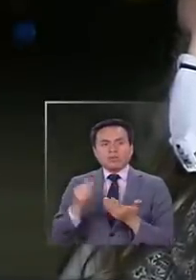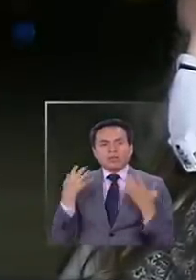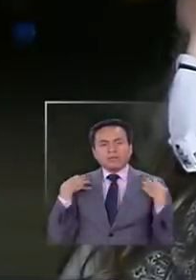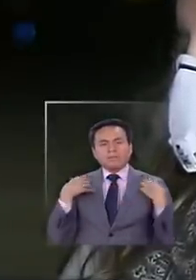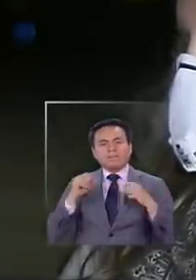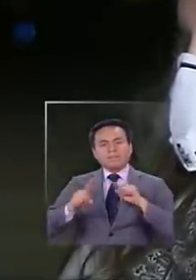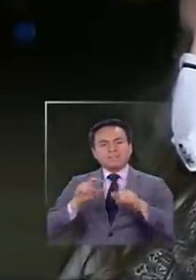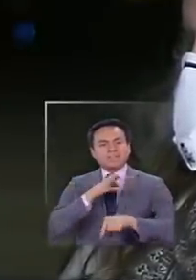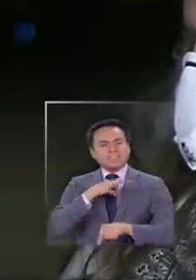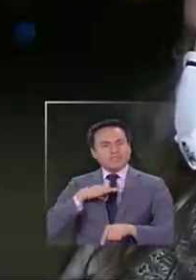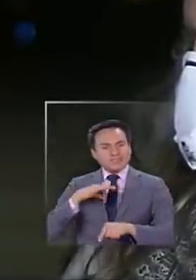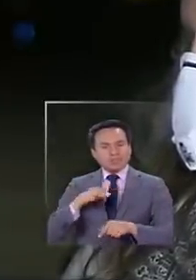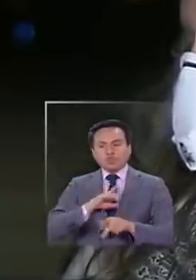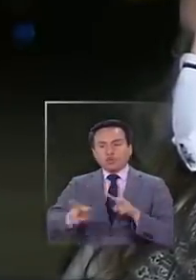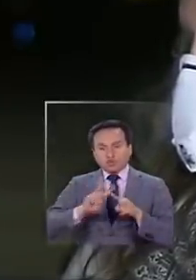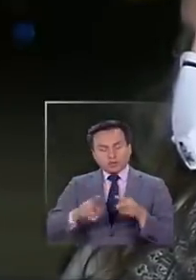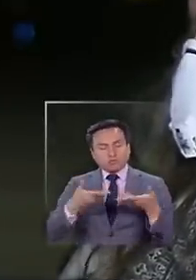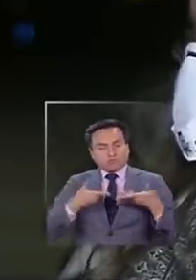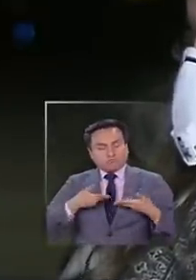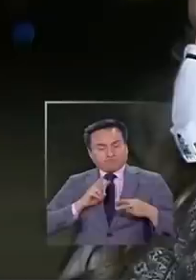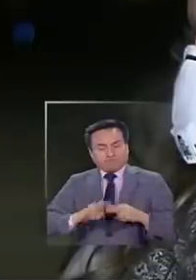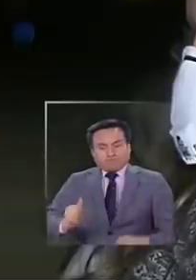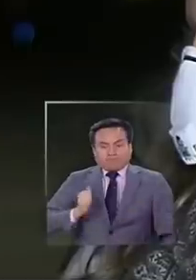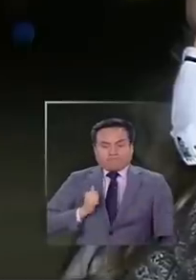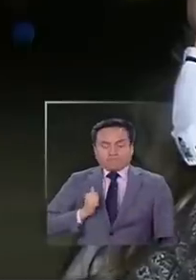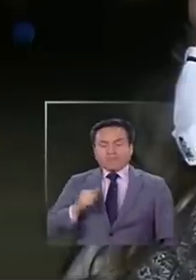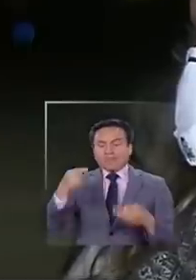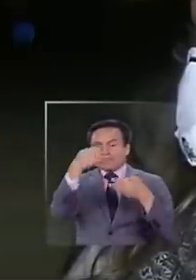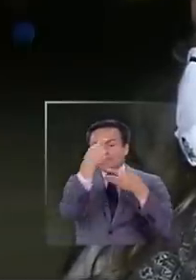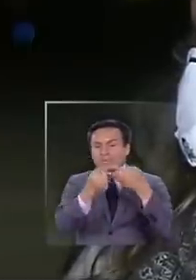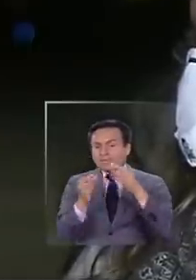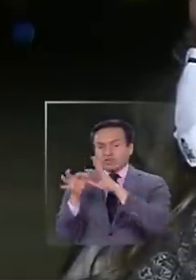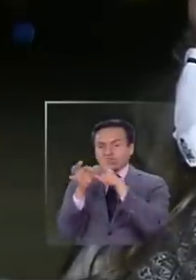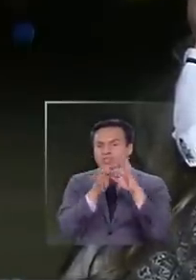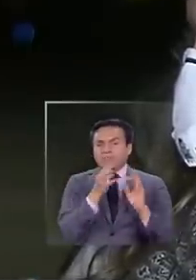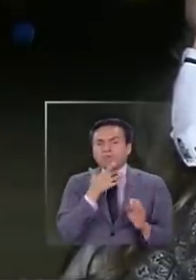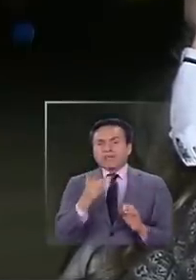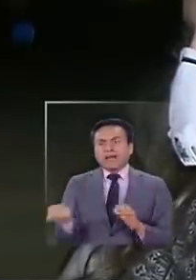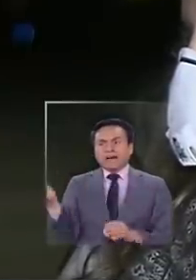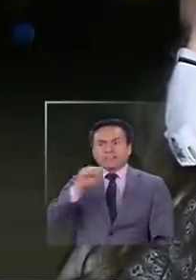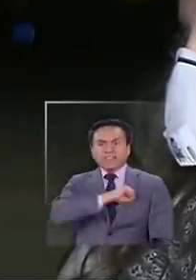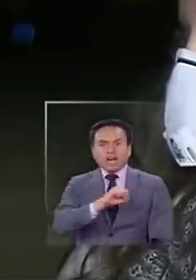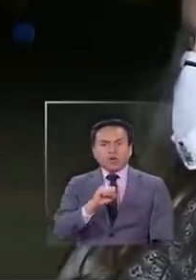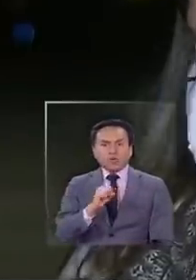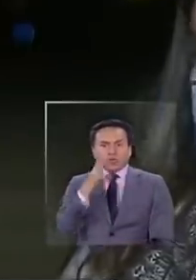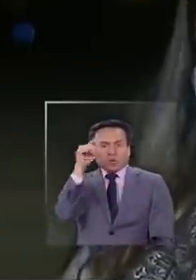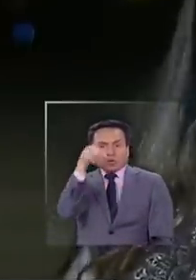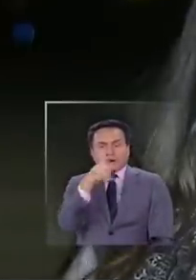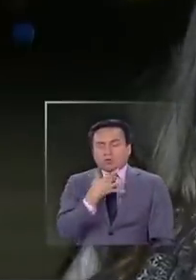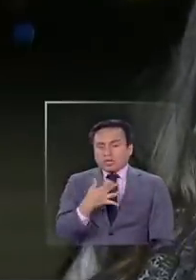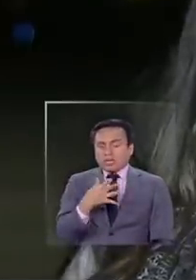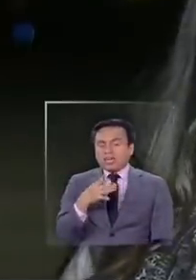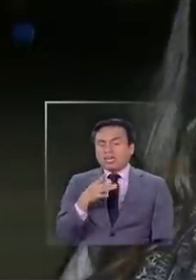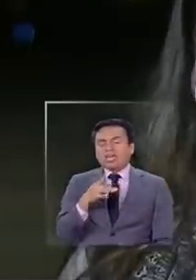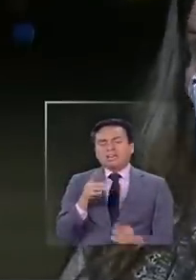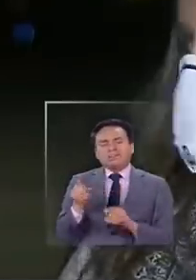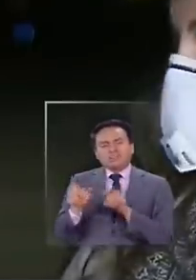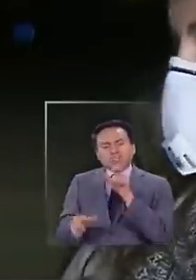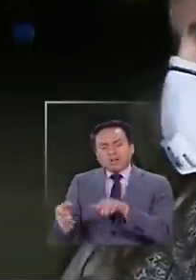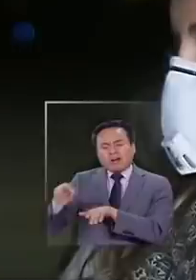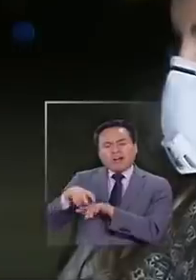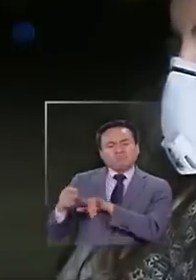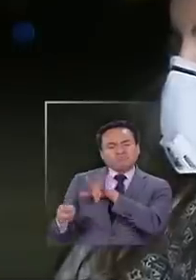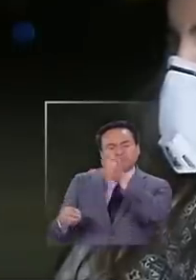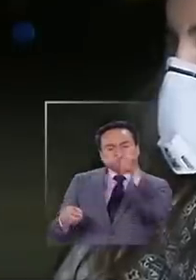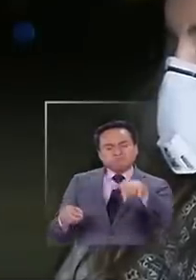Ministerio de Defensa y nosotros la ejecutamos. Las razones específicas de por qué a Santiago y no a otro lado y por qué trasladaron a este paciente,